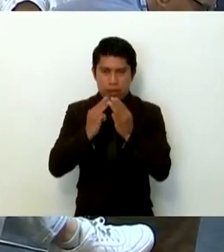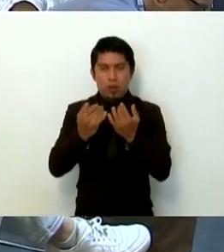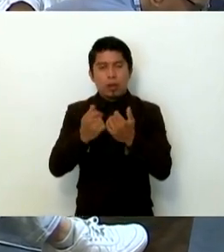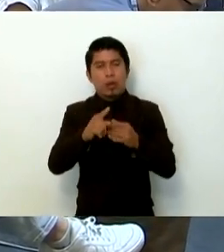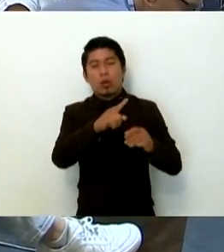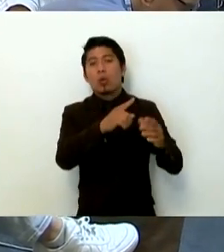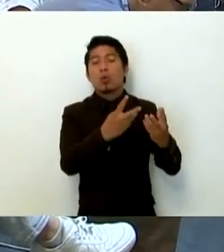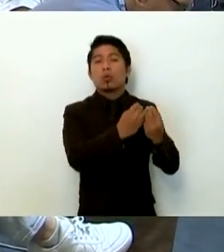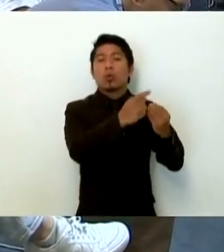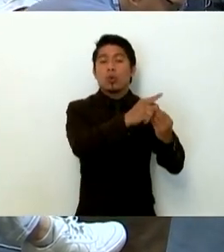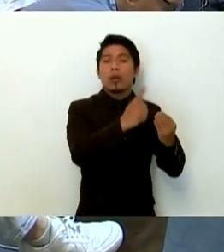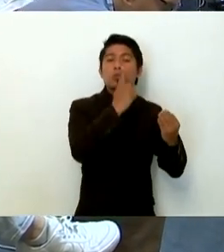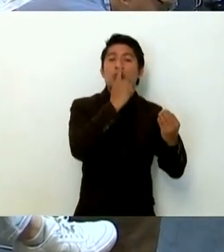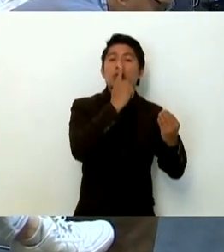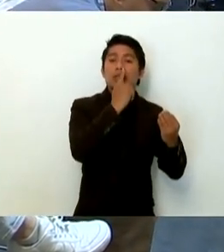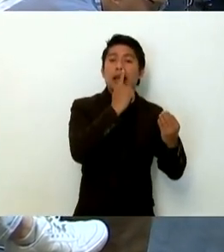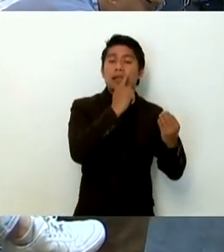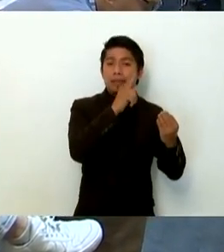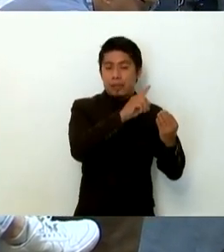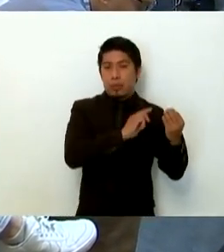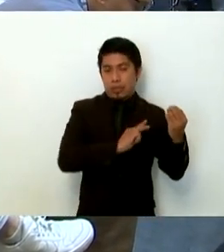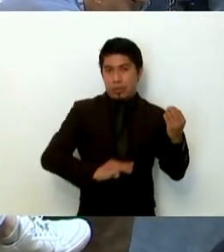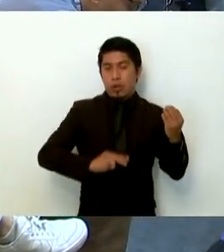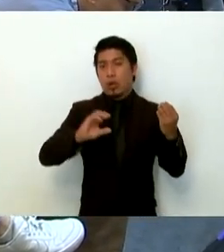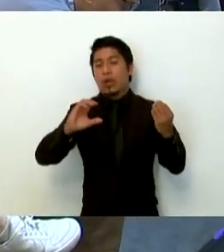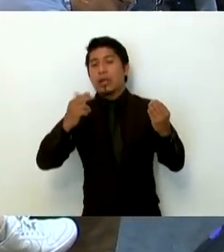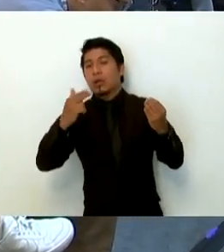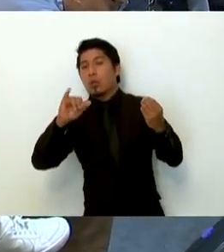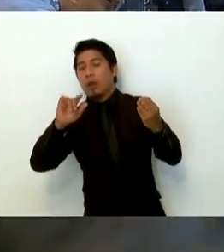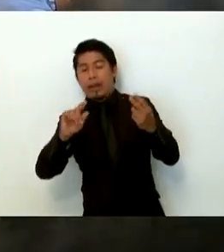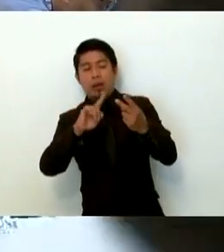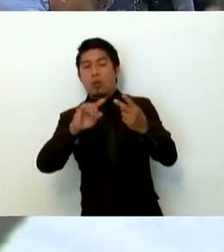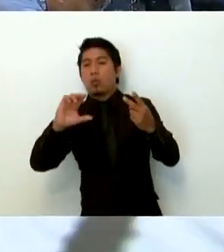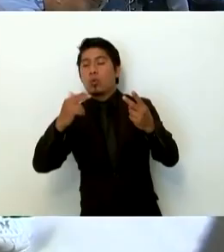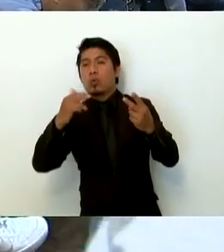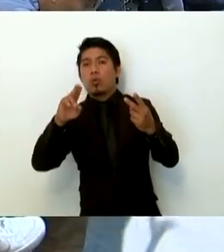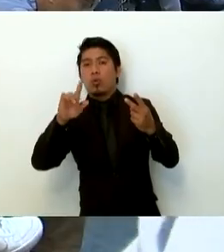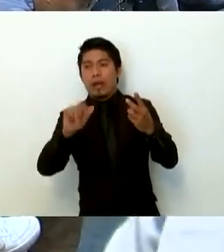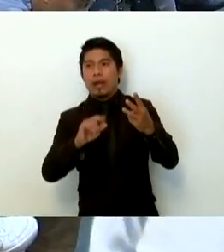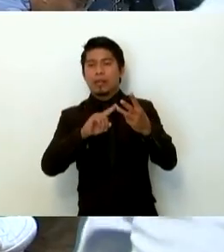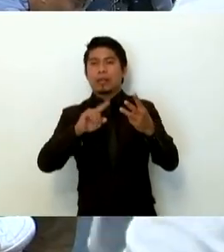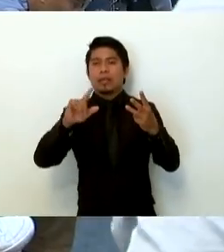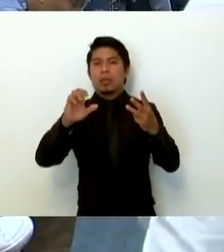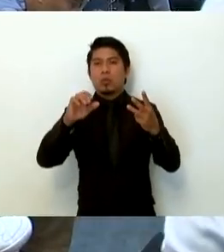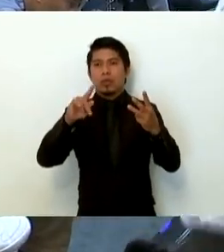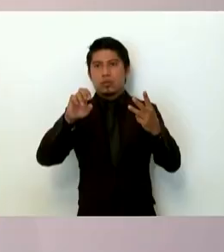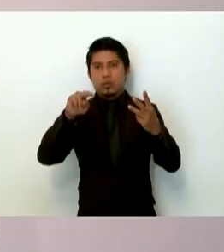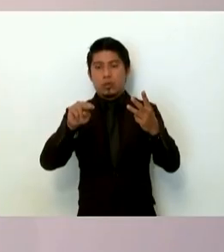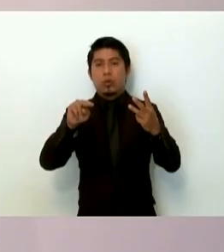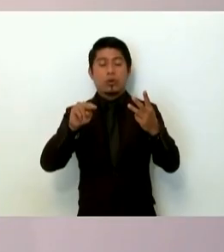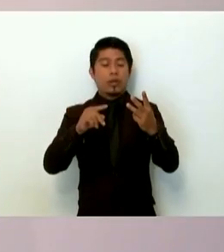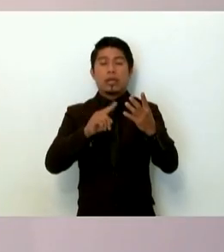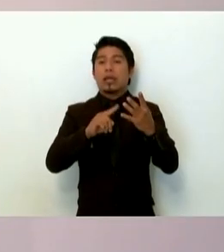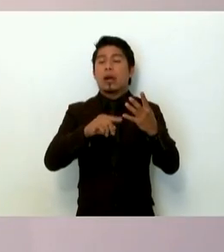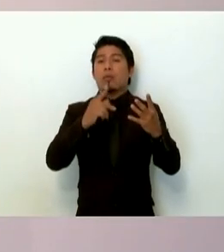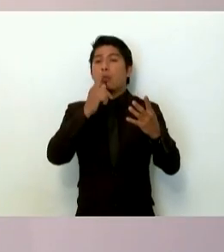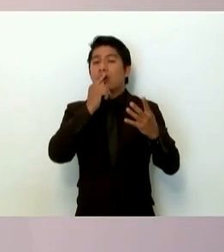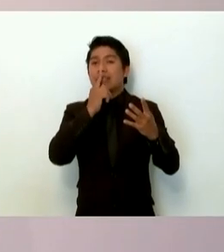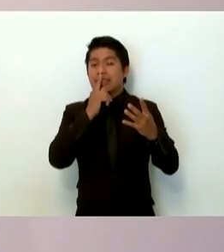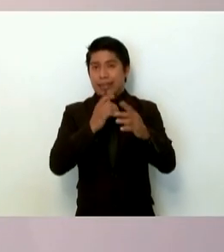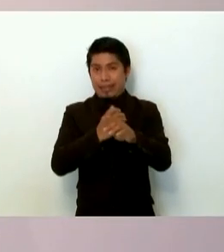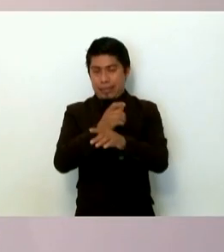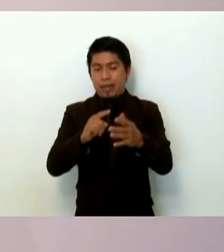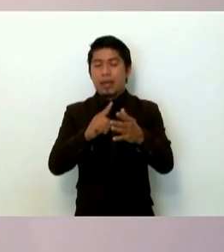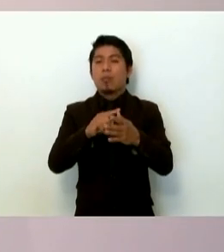municipales de Iguala, Cocula, Tepecuacuilco y Buzuco, así como con la policía estatal,